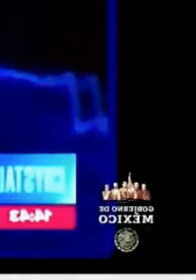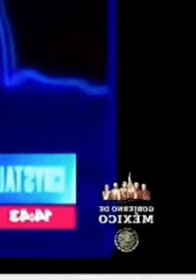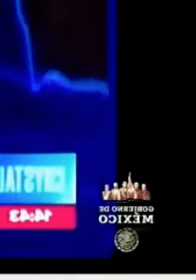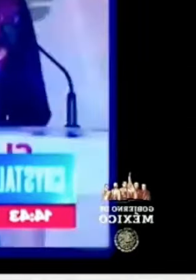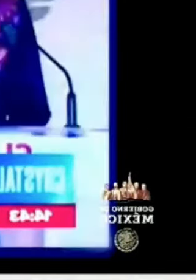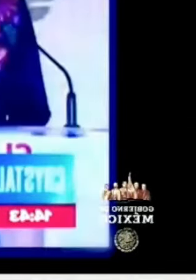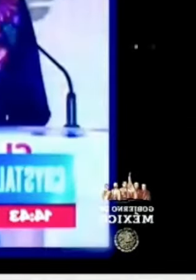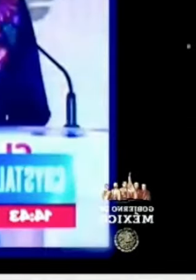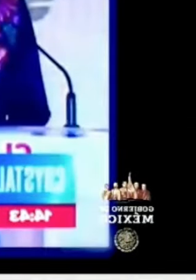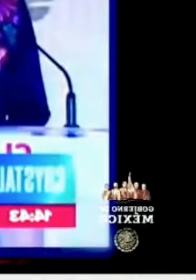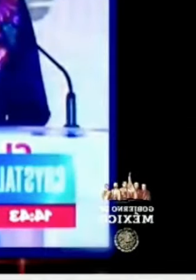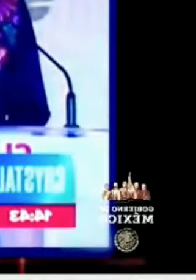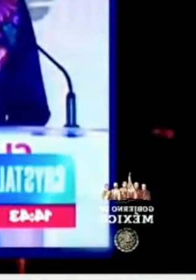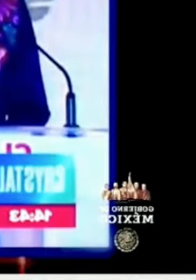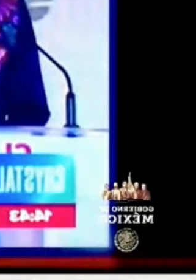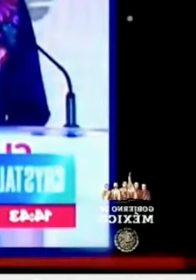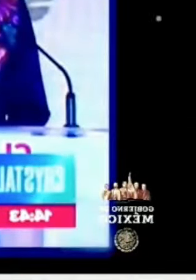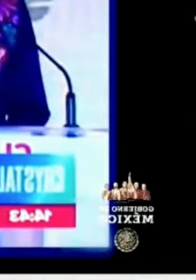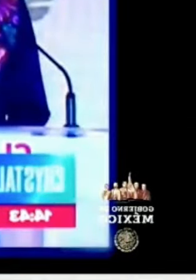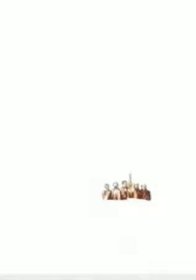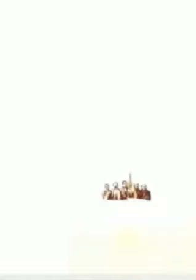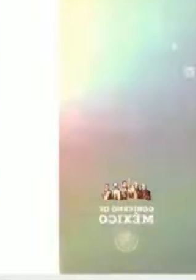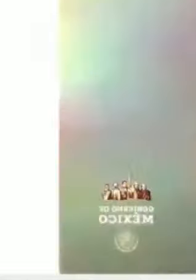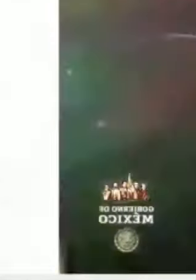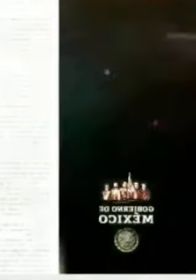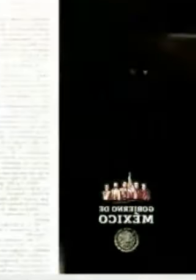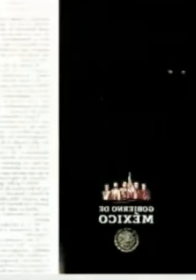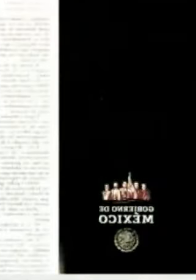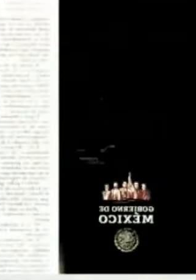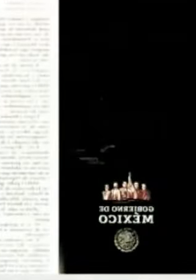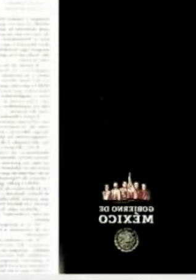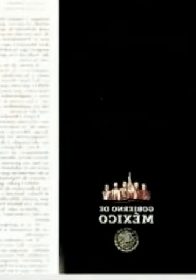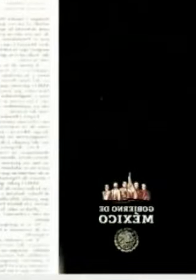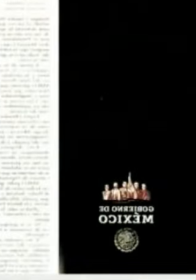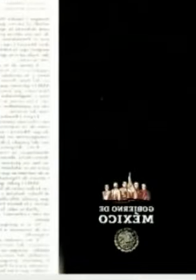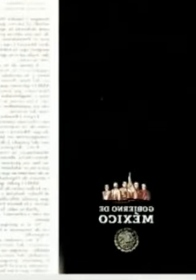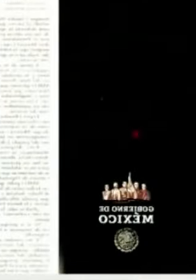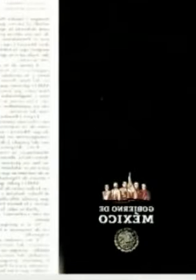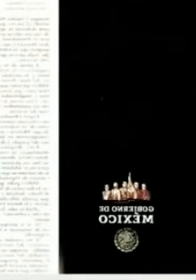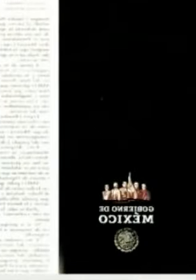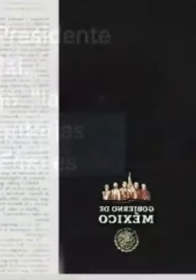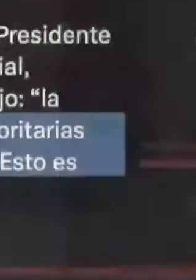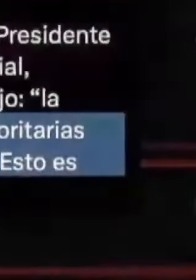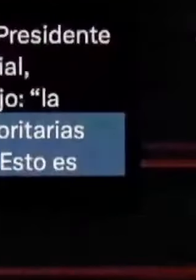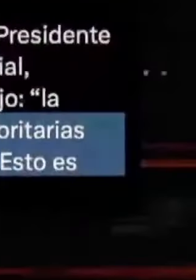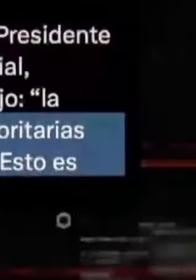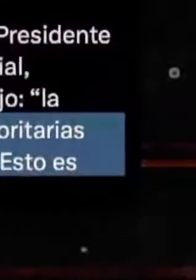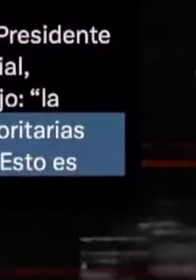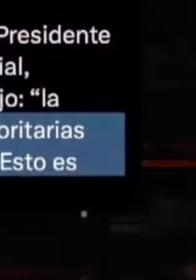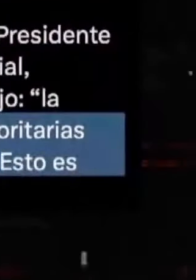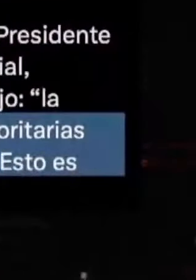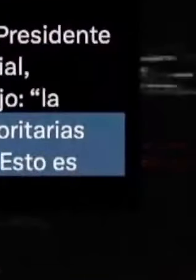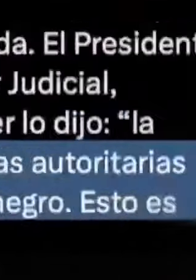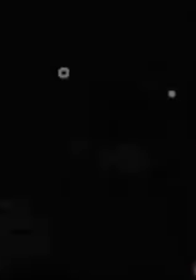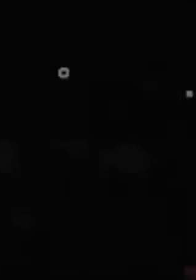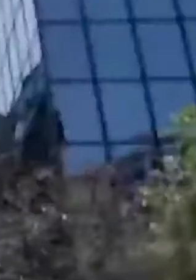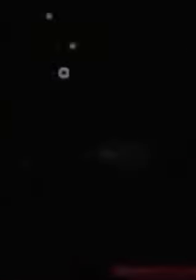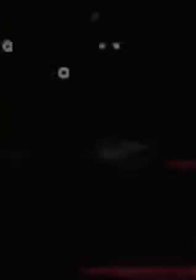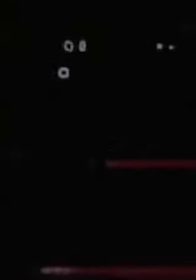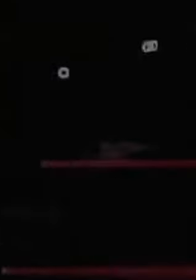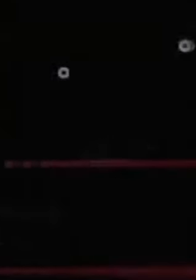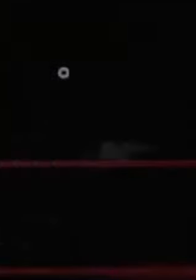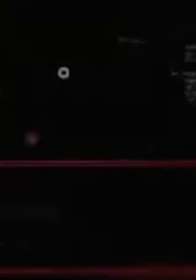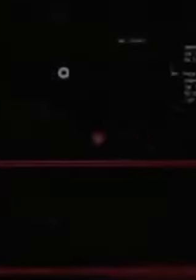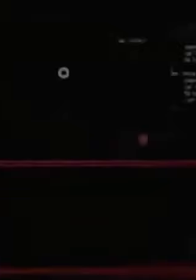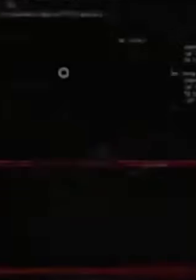bolsa mexicana de valores está acumulando una caída de más del 6%. Los pronósticos alarmistas tomaron el cierre del 3 de junio de la bolsa mexicana de